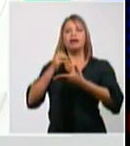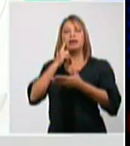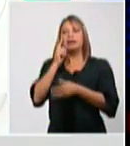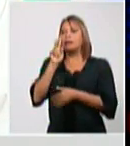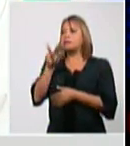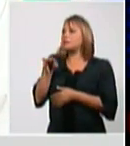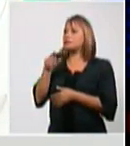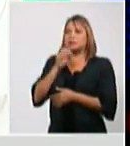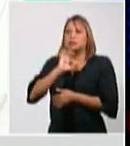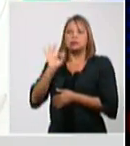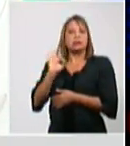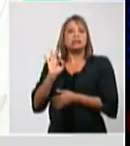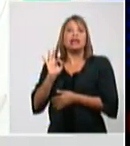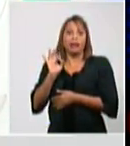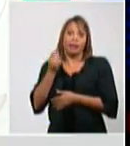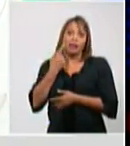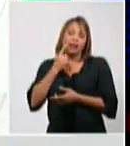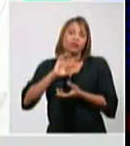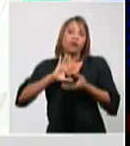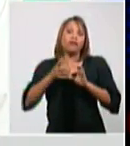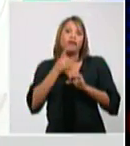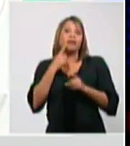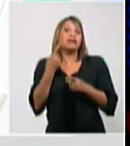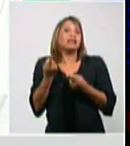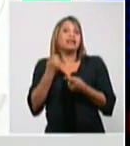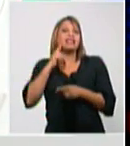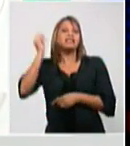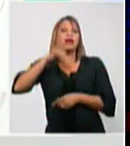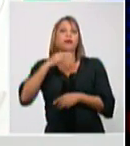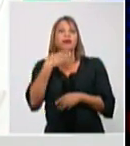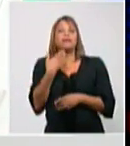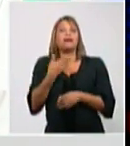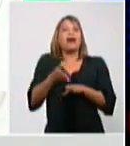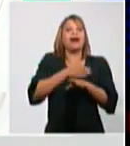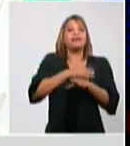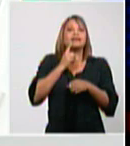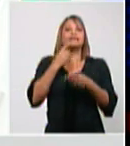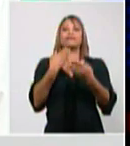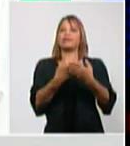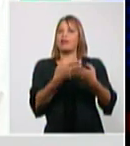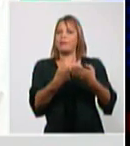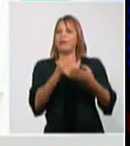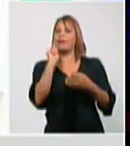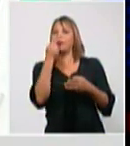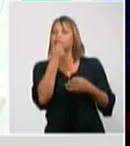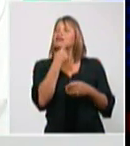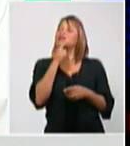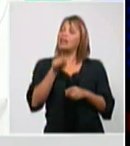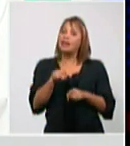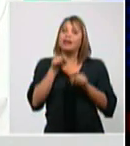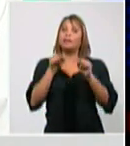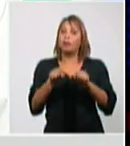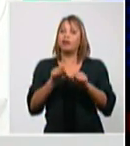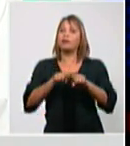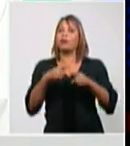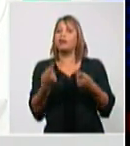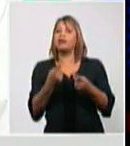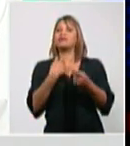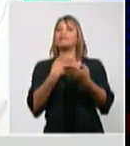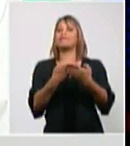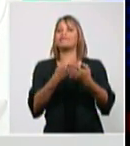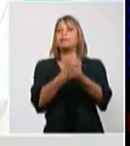No hay forma si no haces el PCR de detectarlo. Eso hace muy riesgosa esta enfermedad. Y